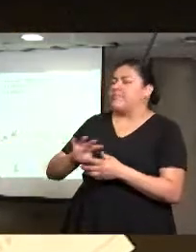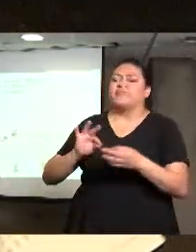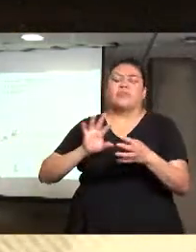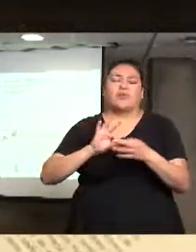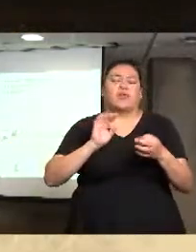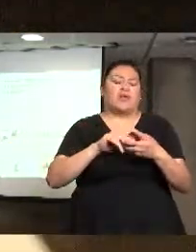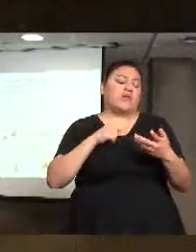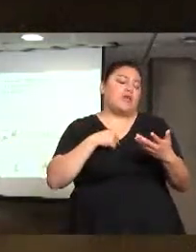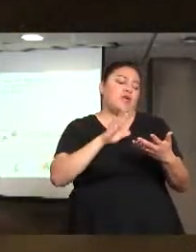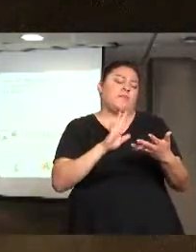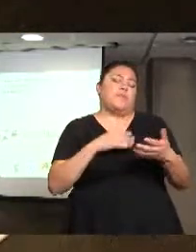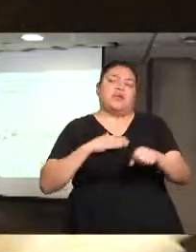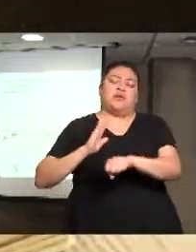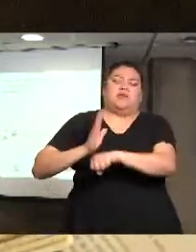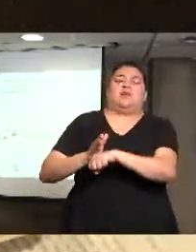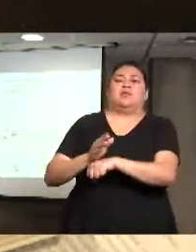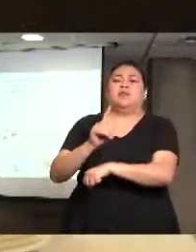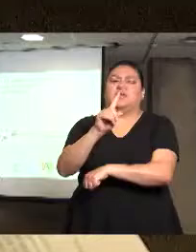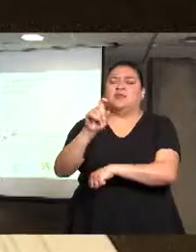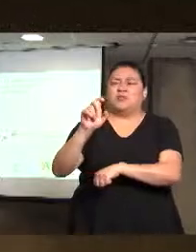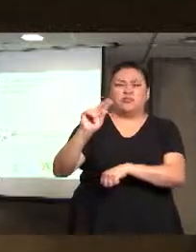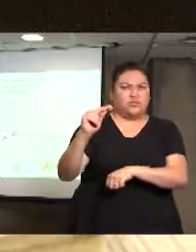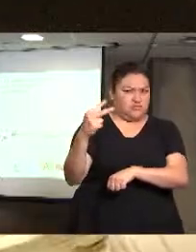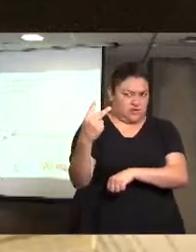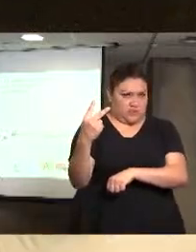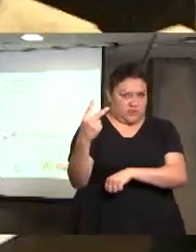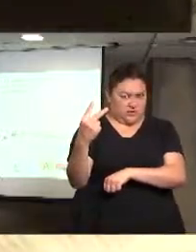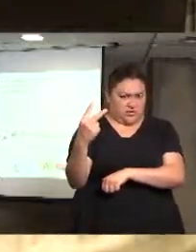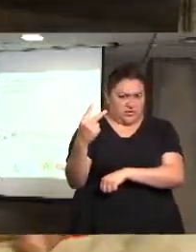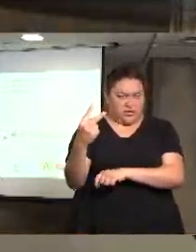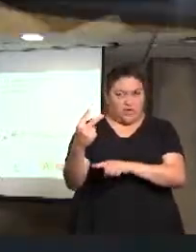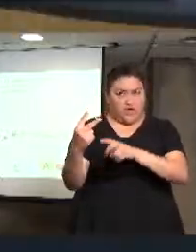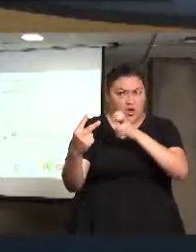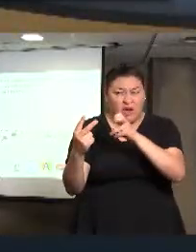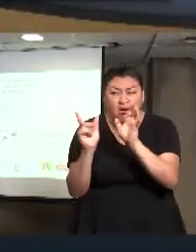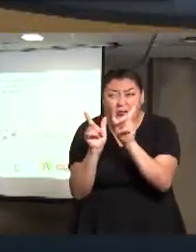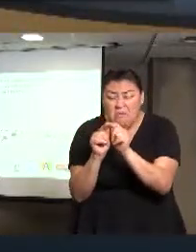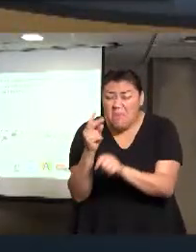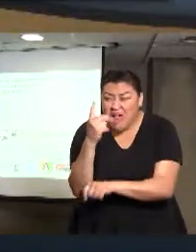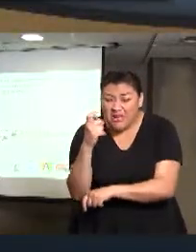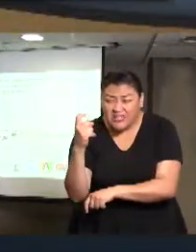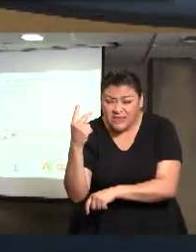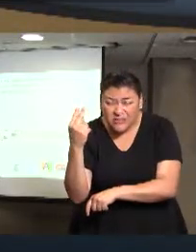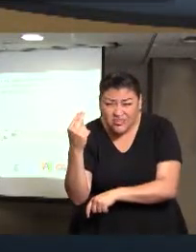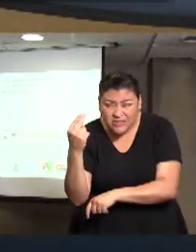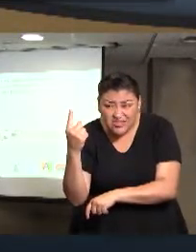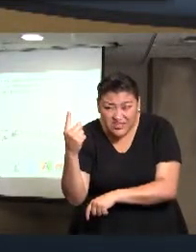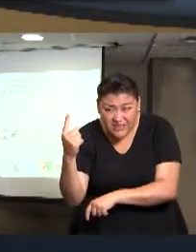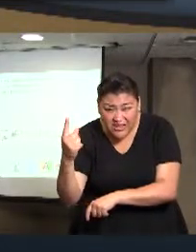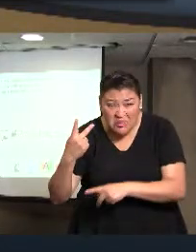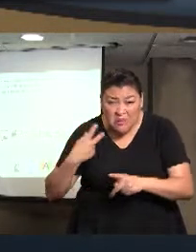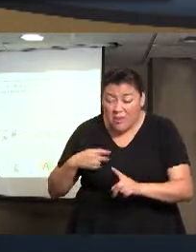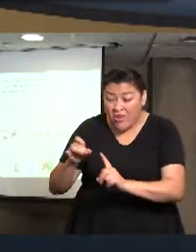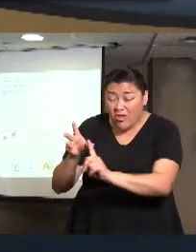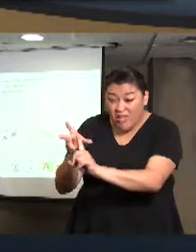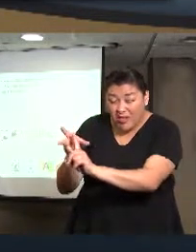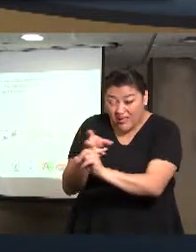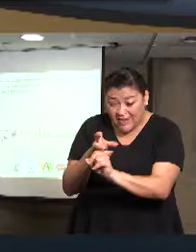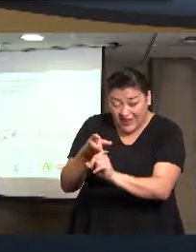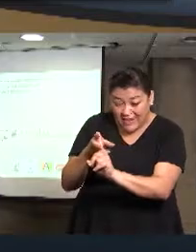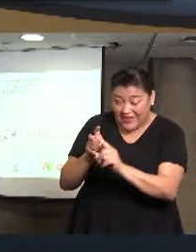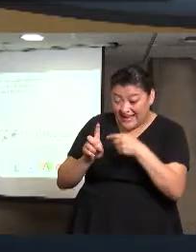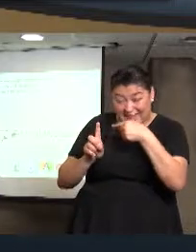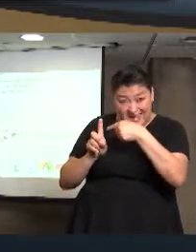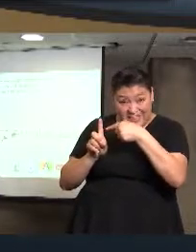entonces esto se refiere a que solamente son las que sí se castigan, o sea llega el delincuente a la prisión y esto entonces